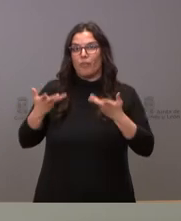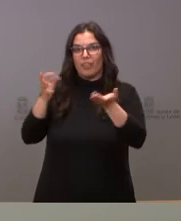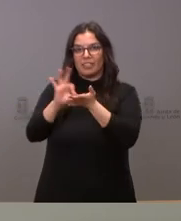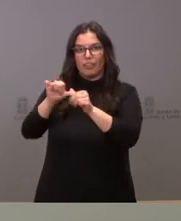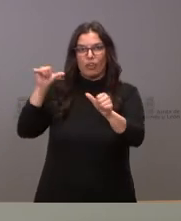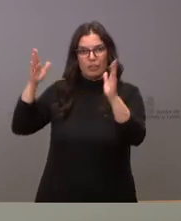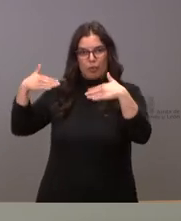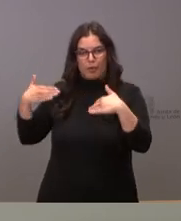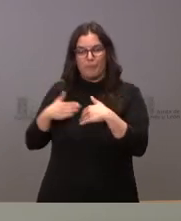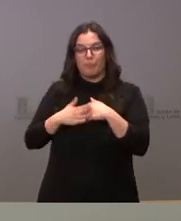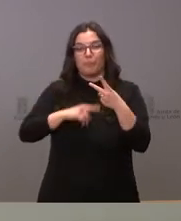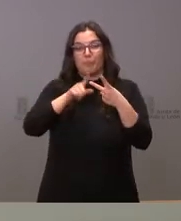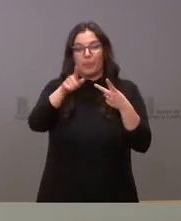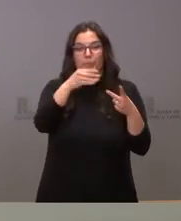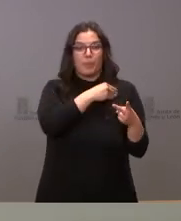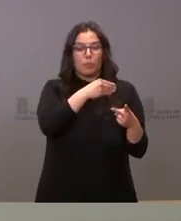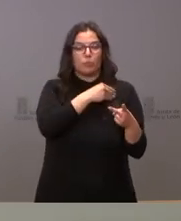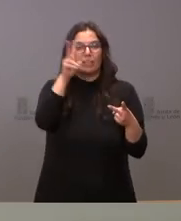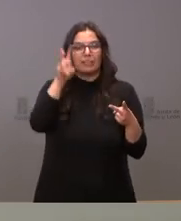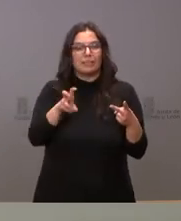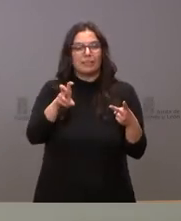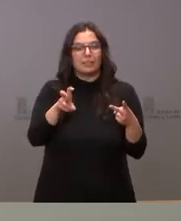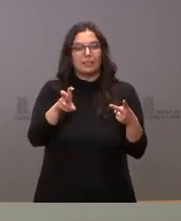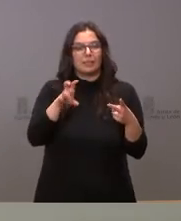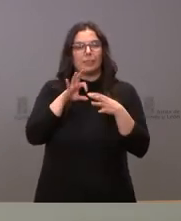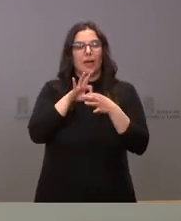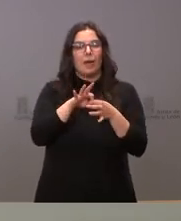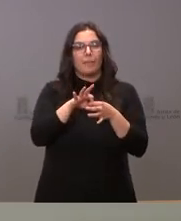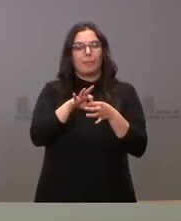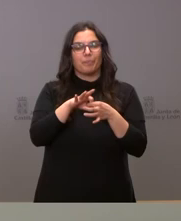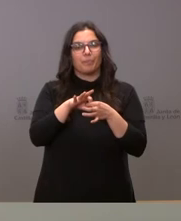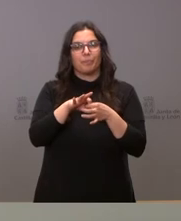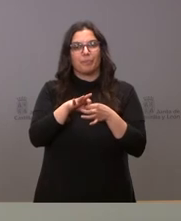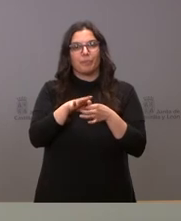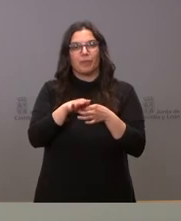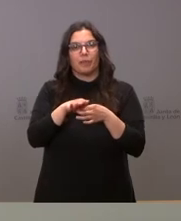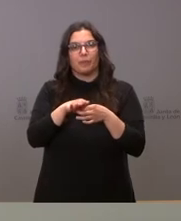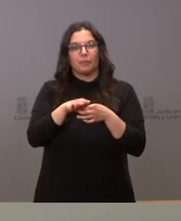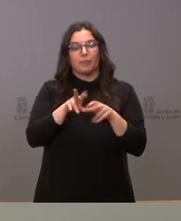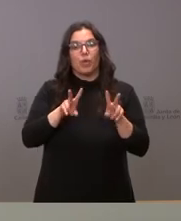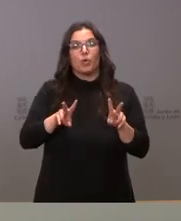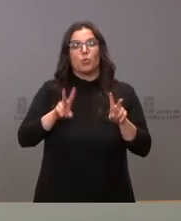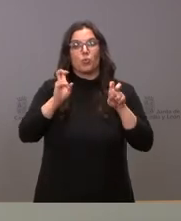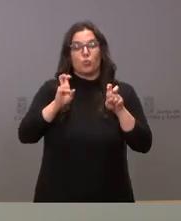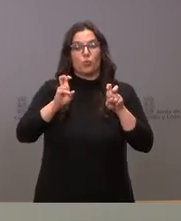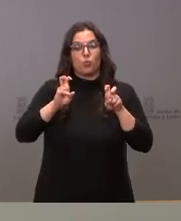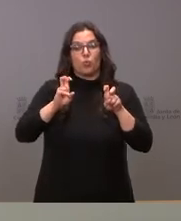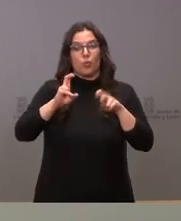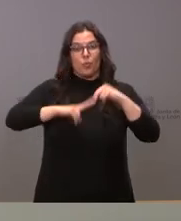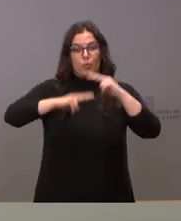y luego me plantea usted en relación con las nuevas infraestructuras